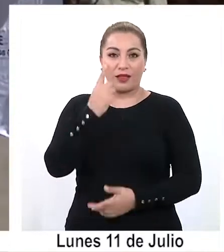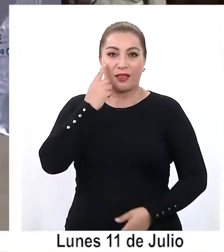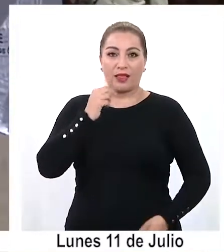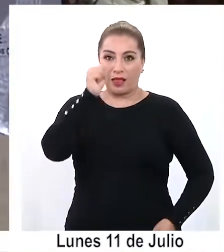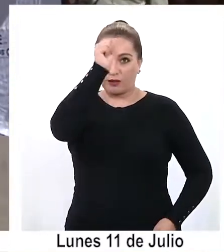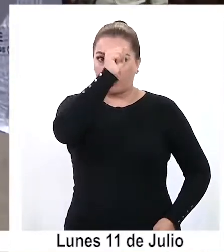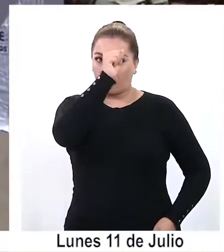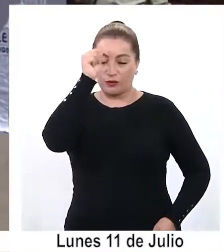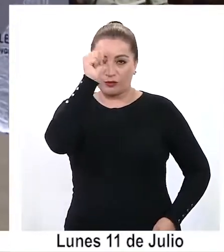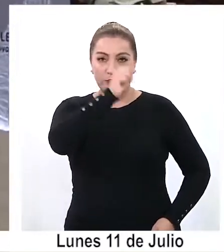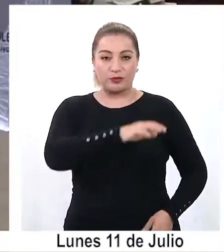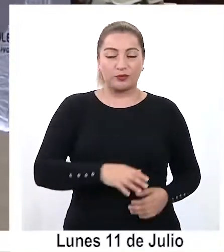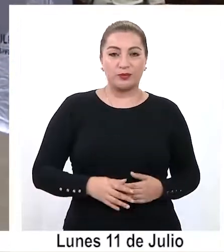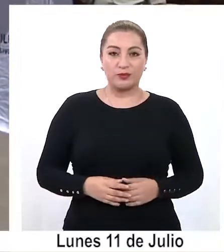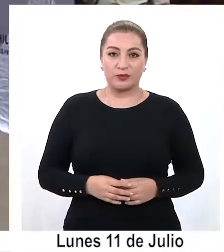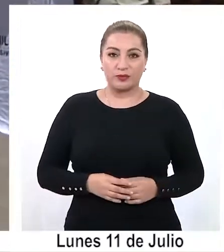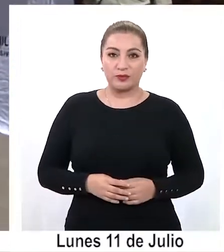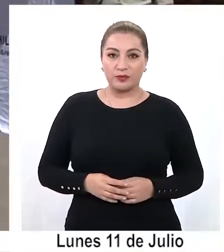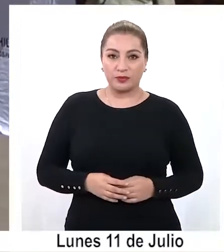domingo.